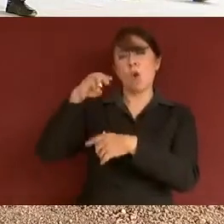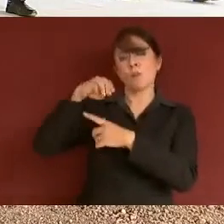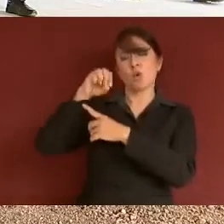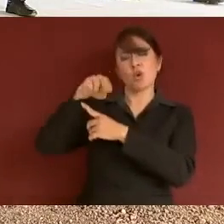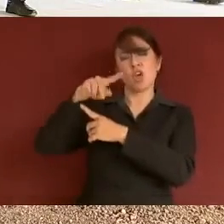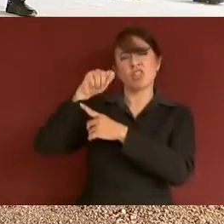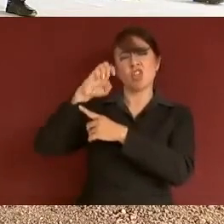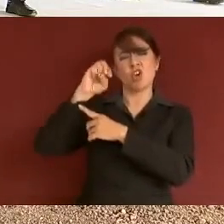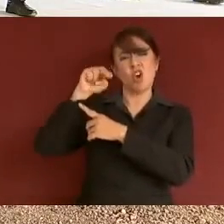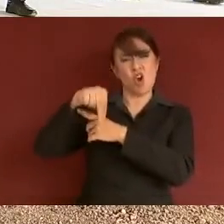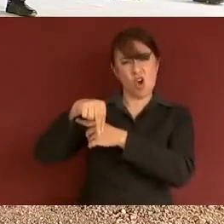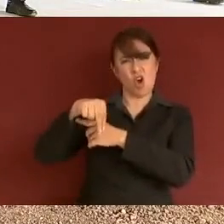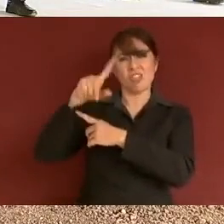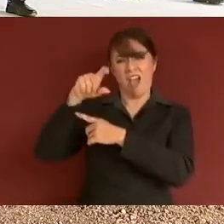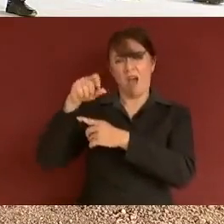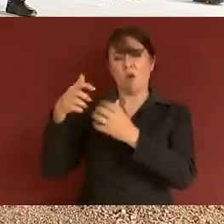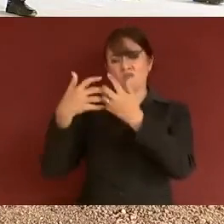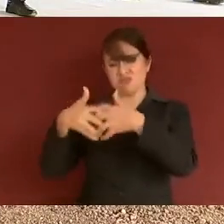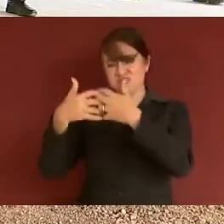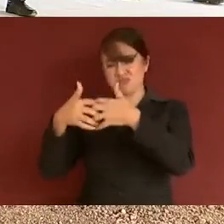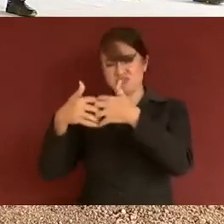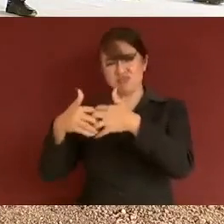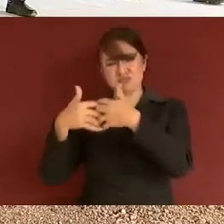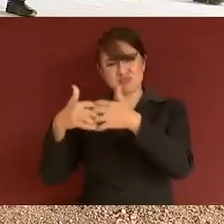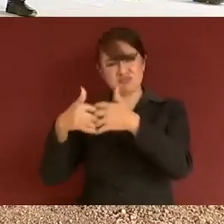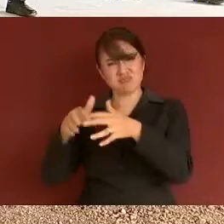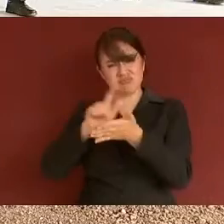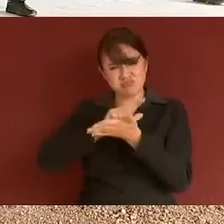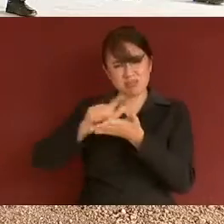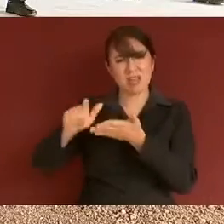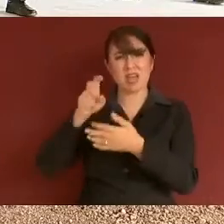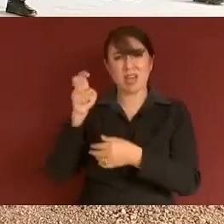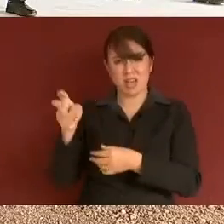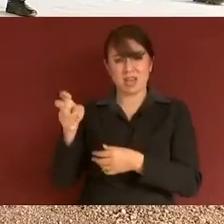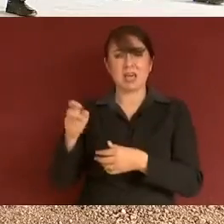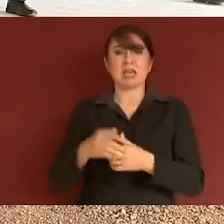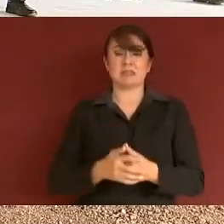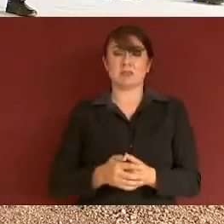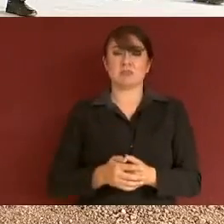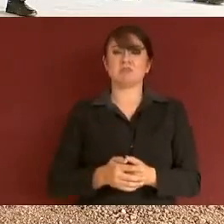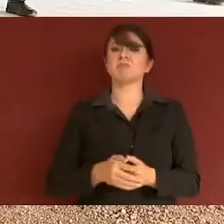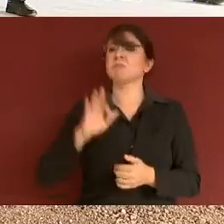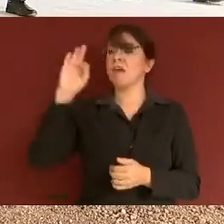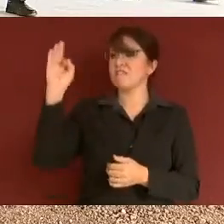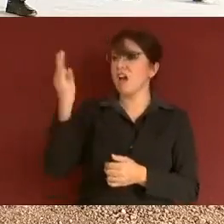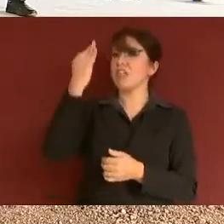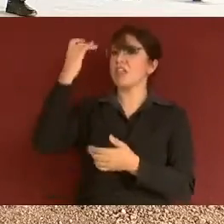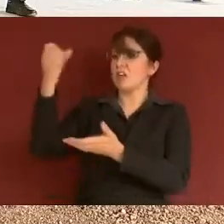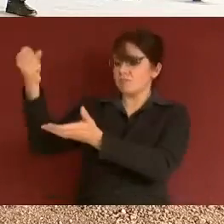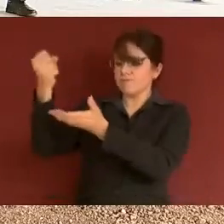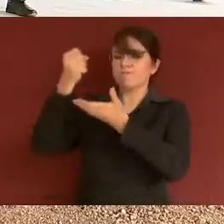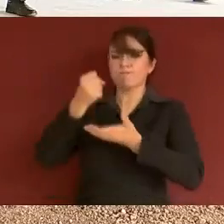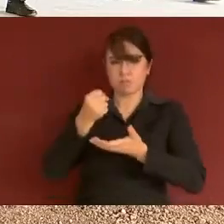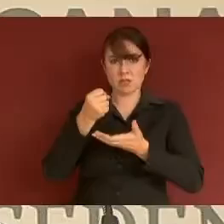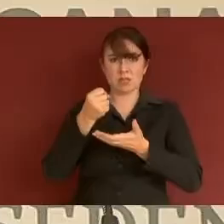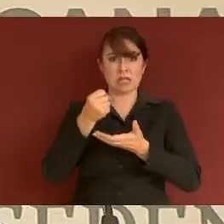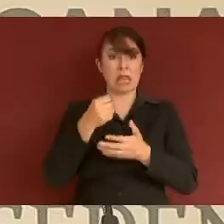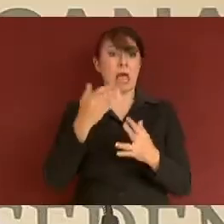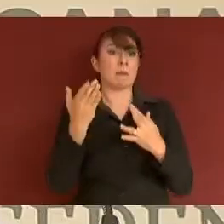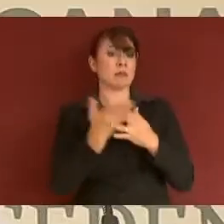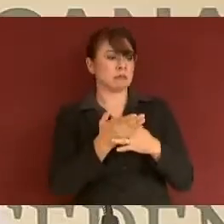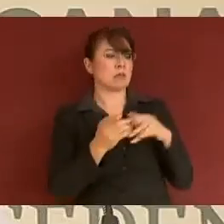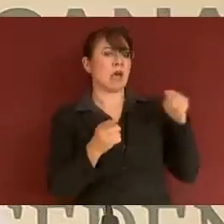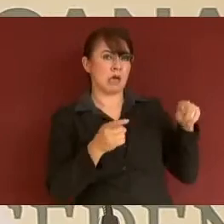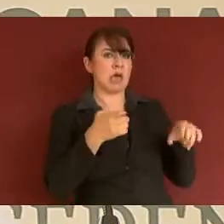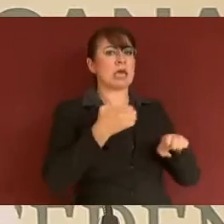con una inversión de 6.9 millones de pesos, de estos son la mitad federales, pero también la otra mitad le está poniendo el